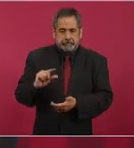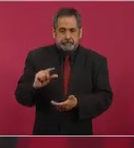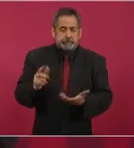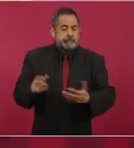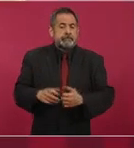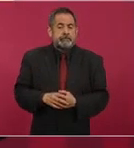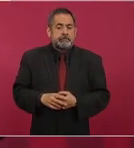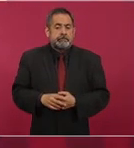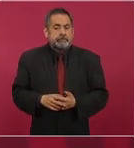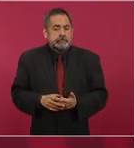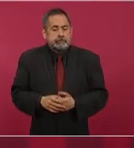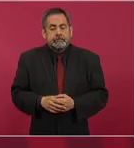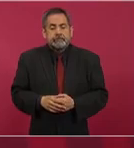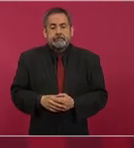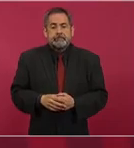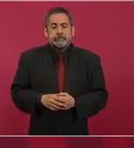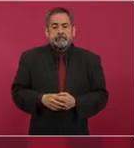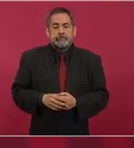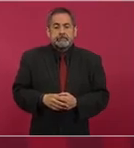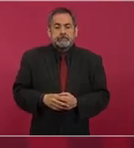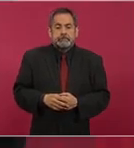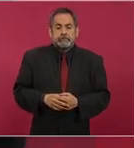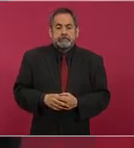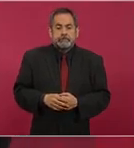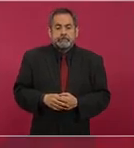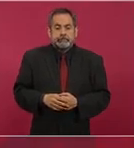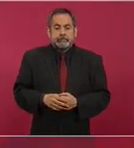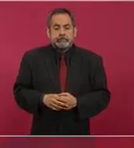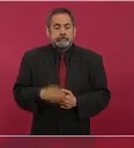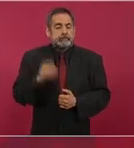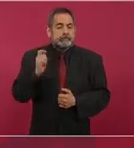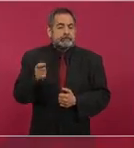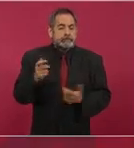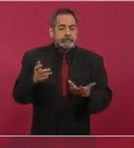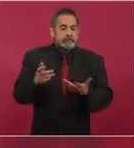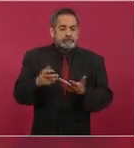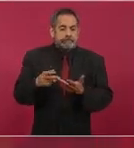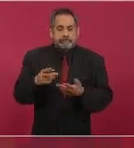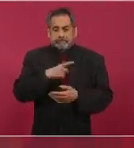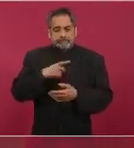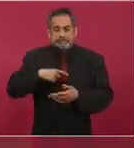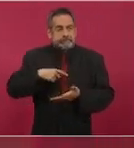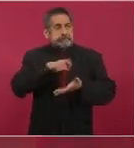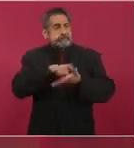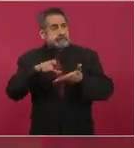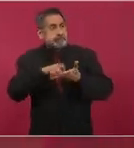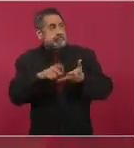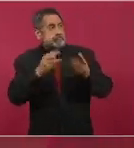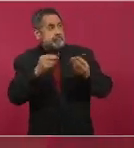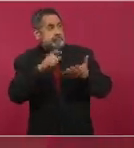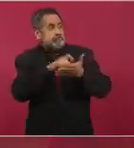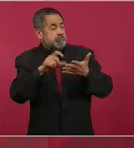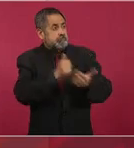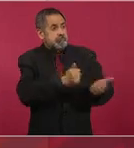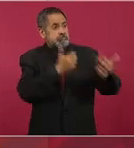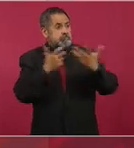bueno como no tenemos que comprar mucho afuera